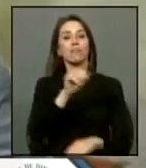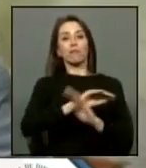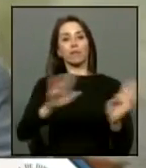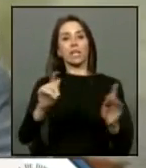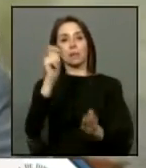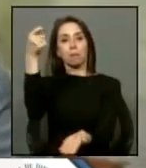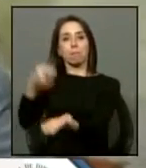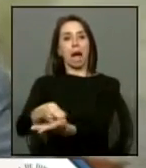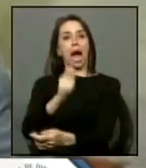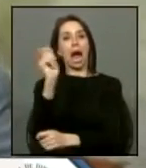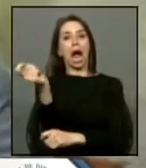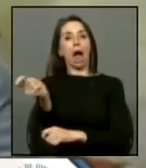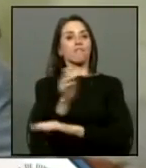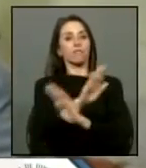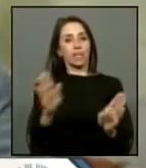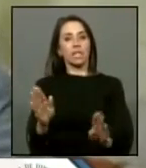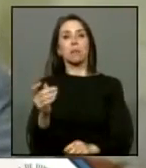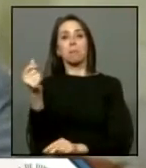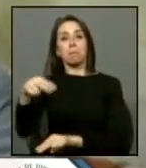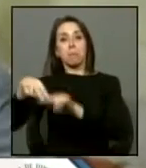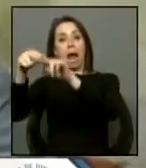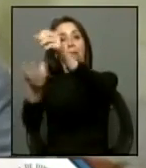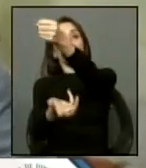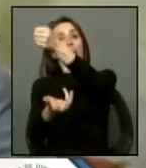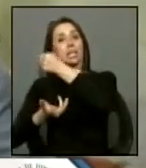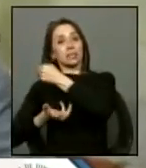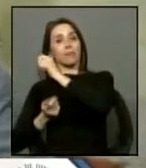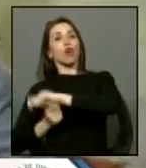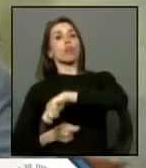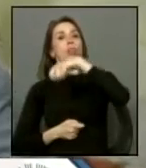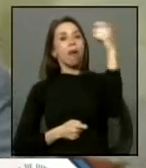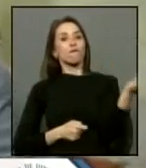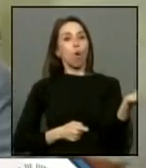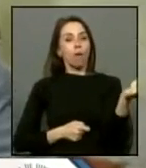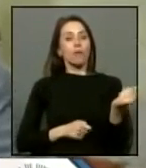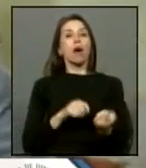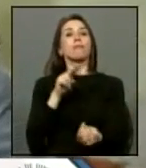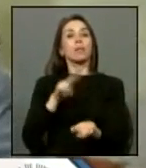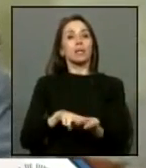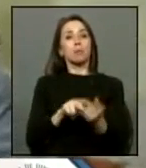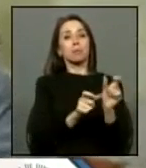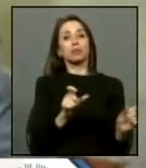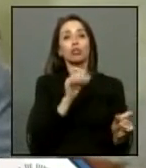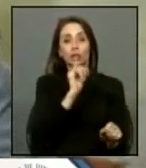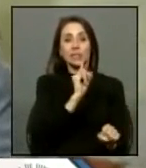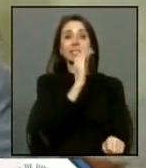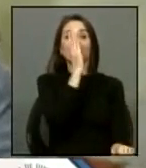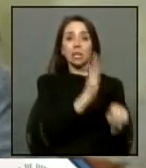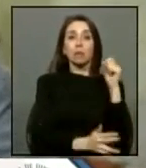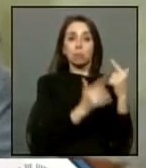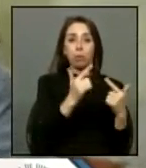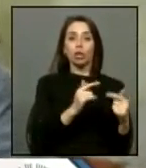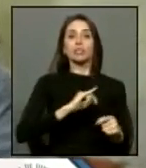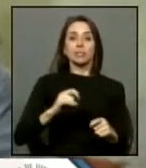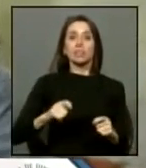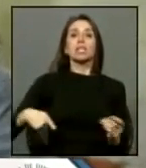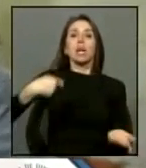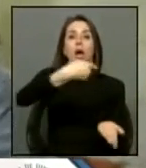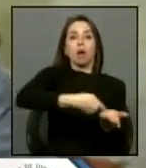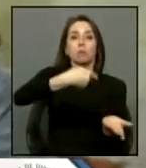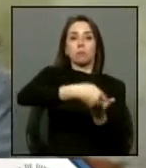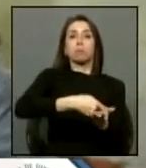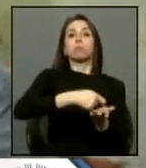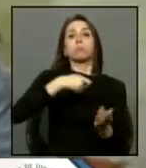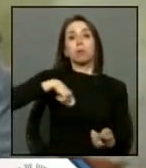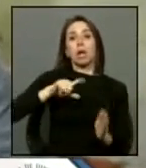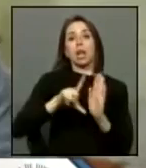pagar y ellos tengan que reintegrar y por supuesto a los verdaderos a los que lamentablemente fueron exonerados políticos se les siga entregando este beneficio que por